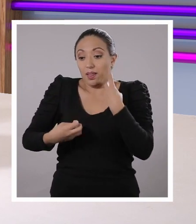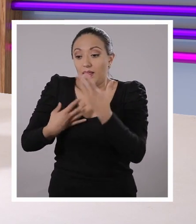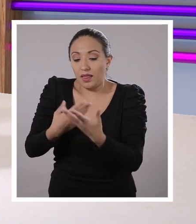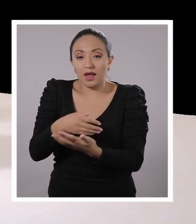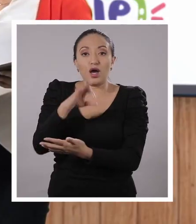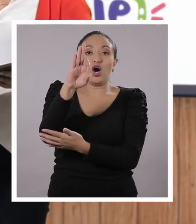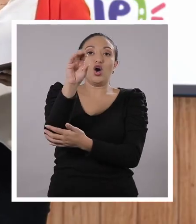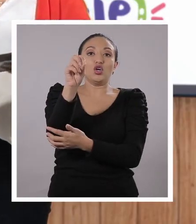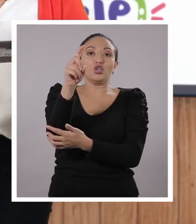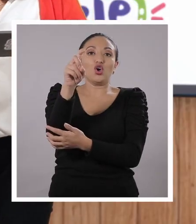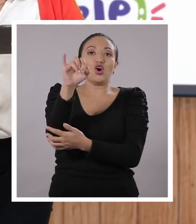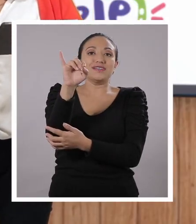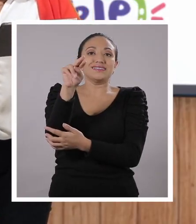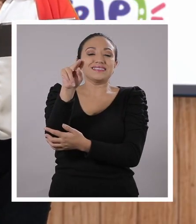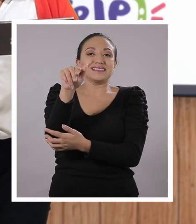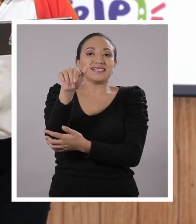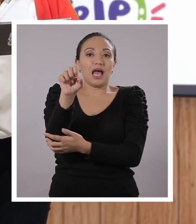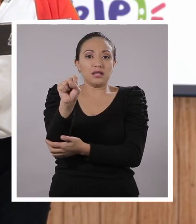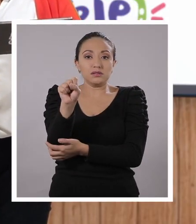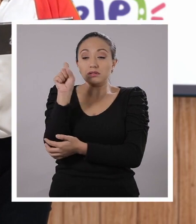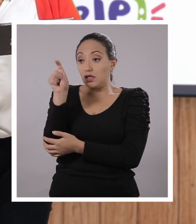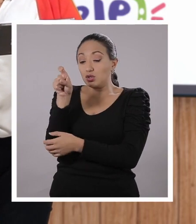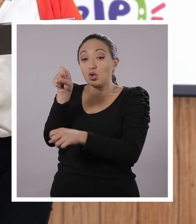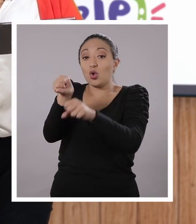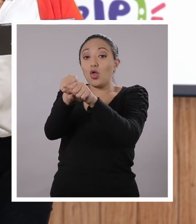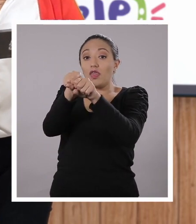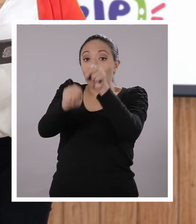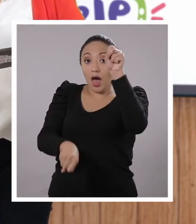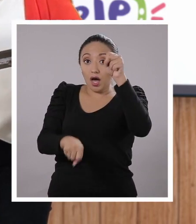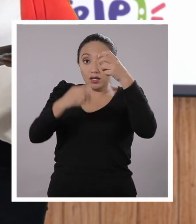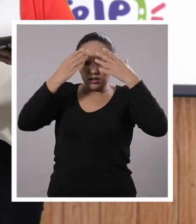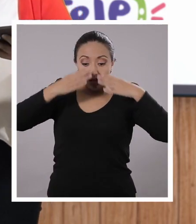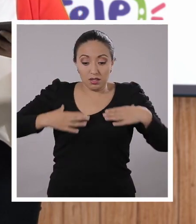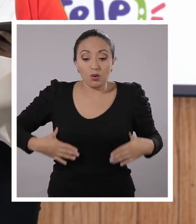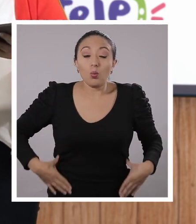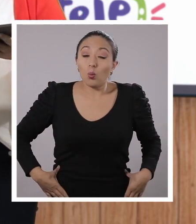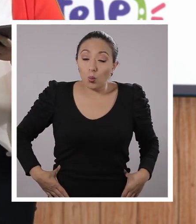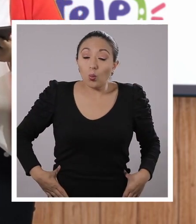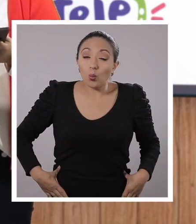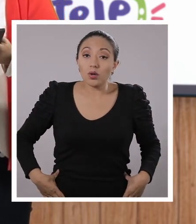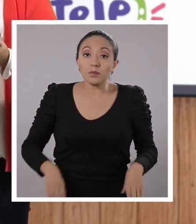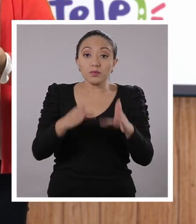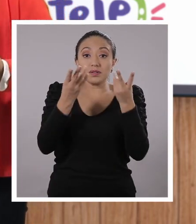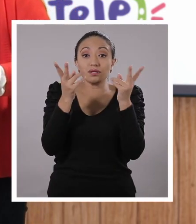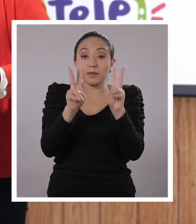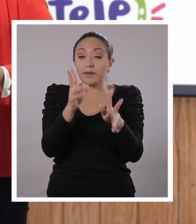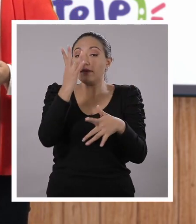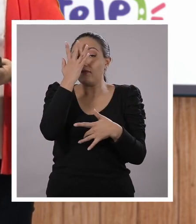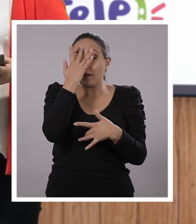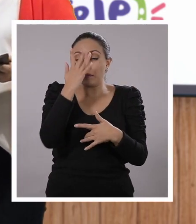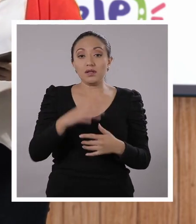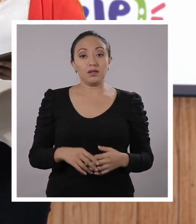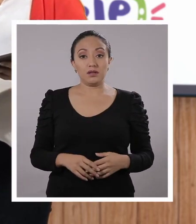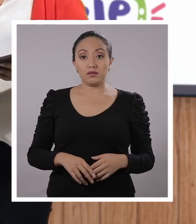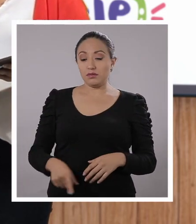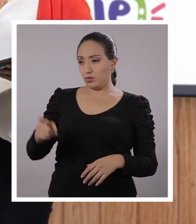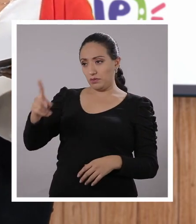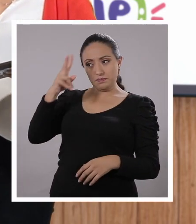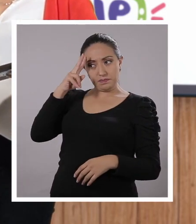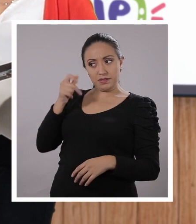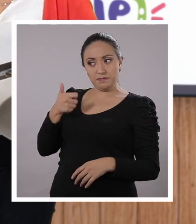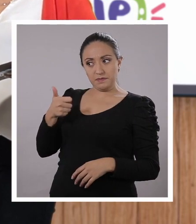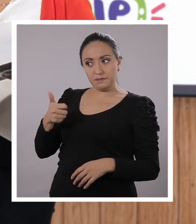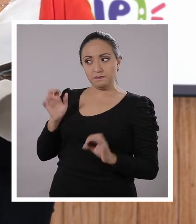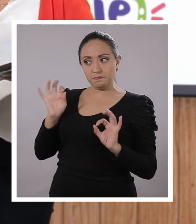llamadas... Toxinas. Ahí sí estamos, ¿correcto? Toxinas. Que pueden dañar los tejidos y así también se causan enfermedades.